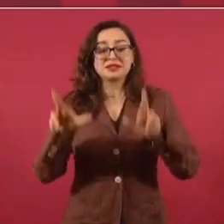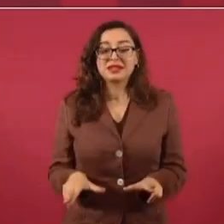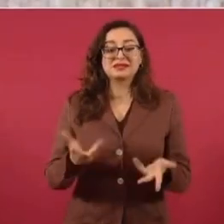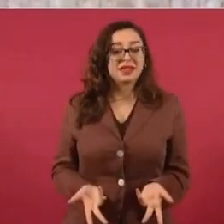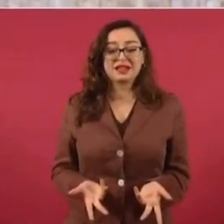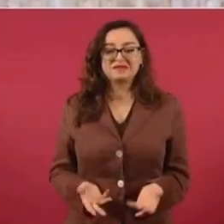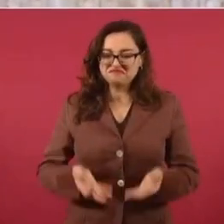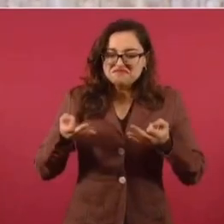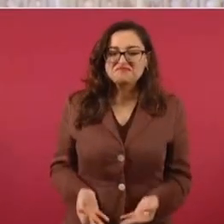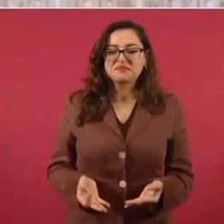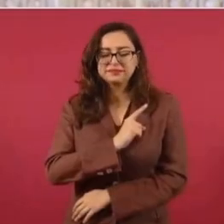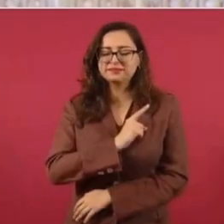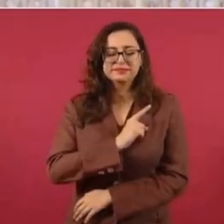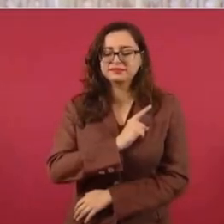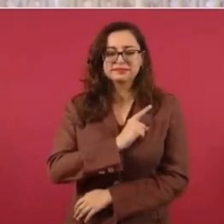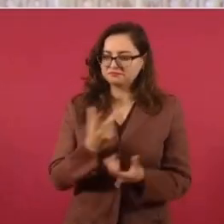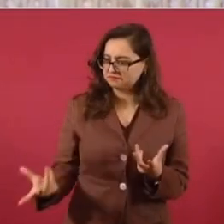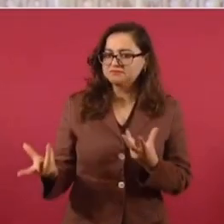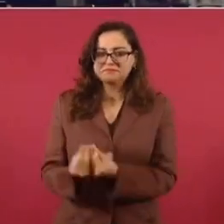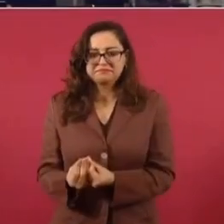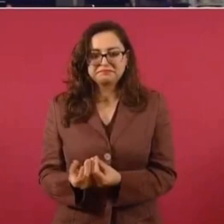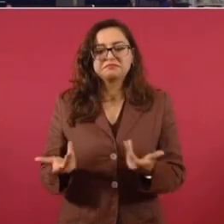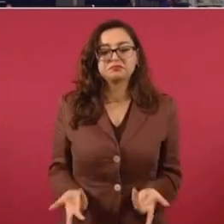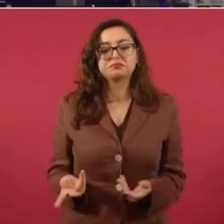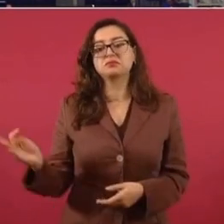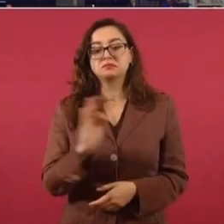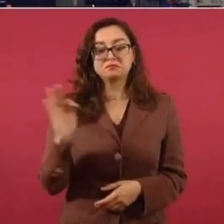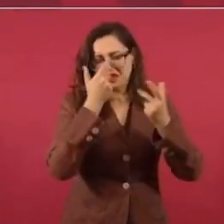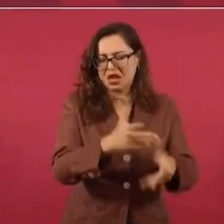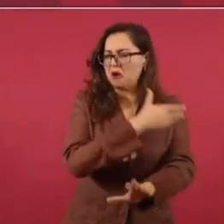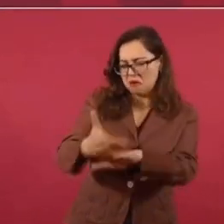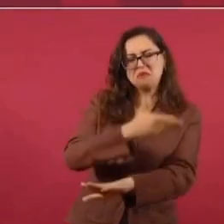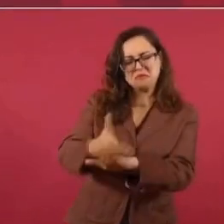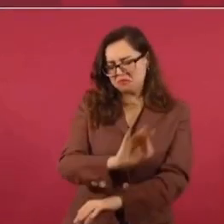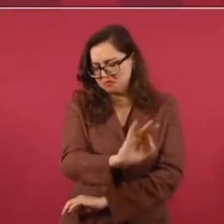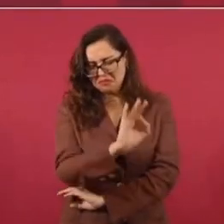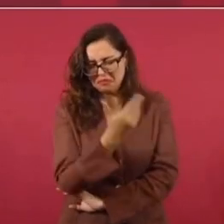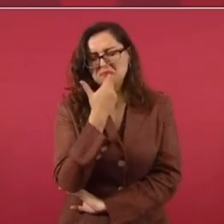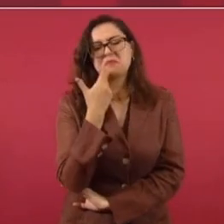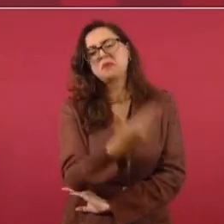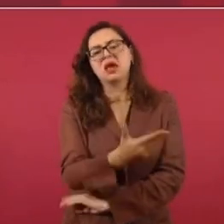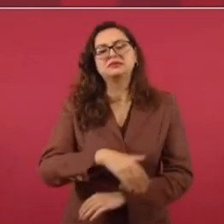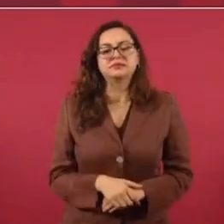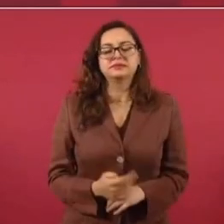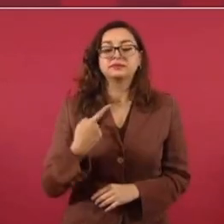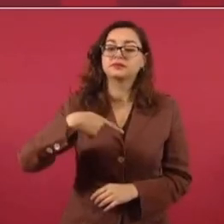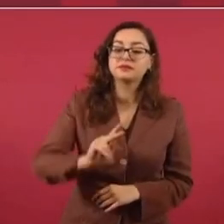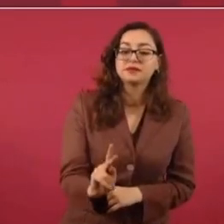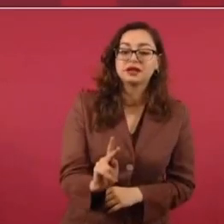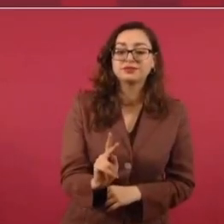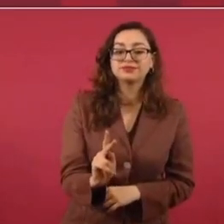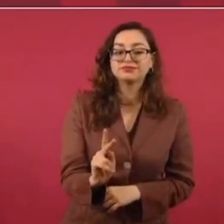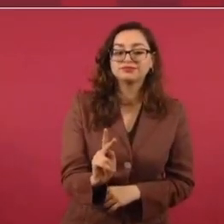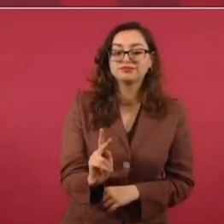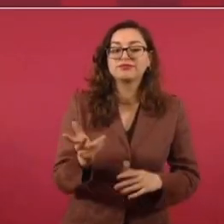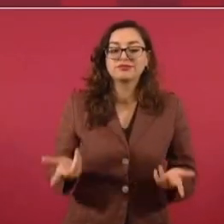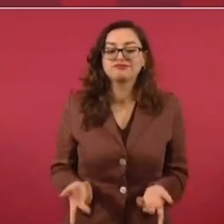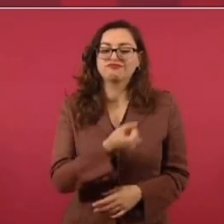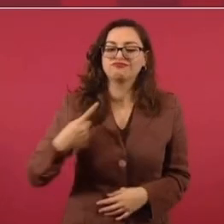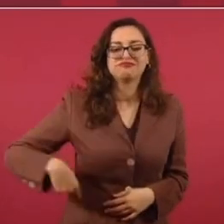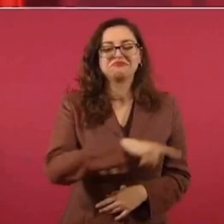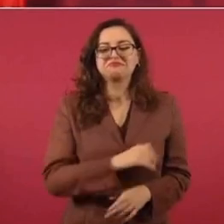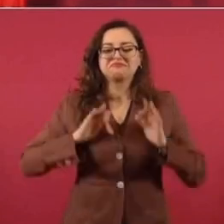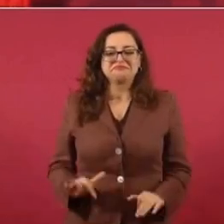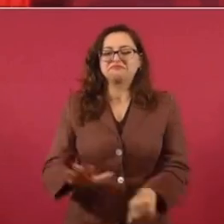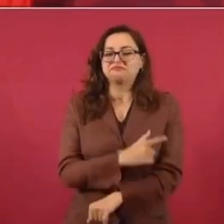a todos y no está solo. Entonces puede venir otro reportaje, pero aquí lo importante es actuar con